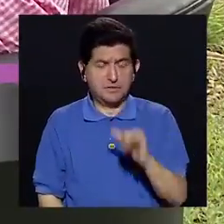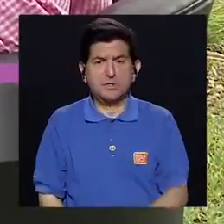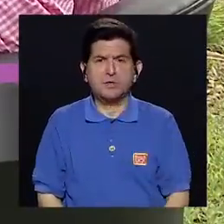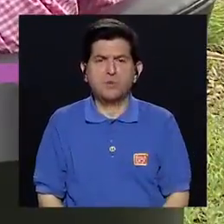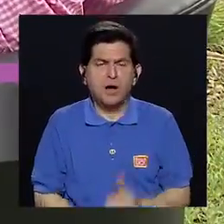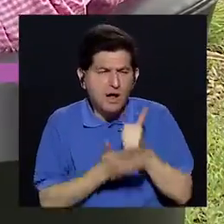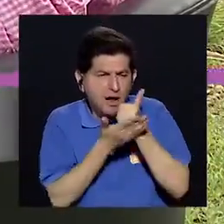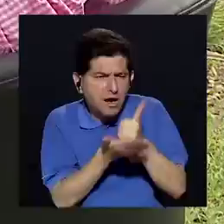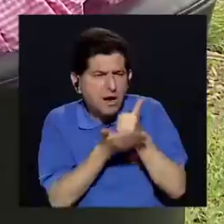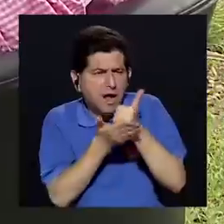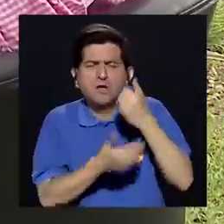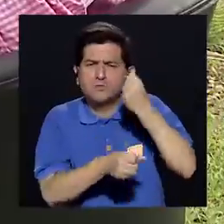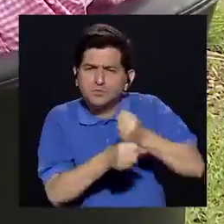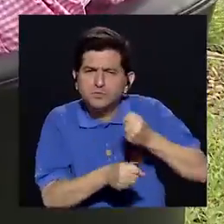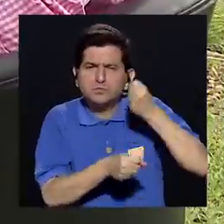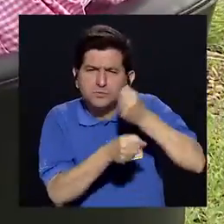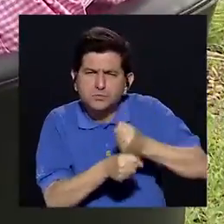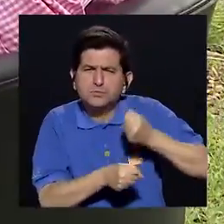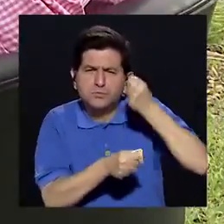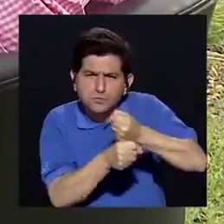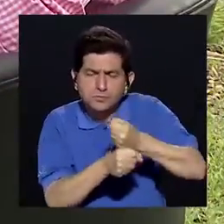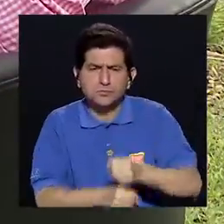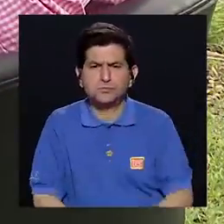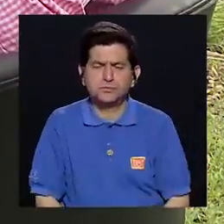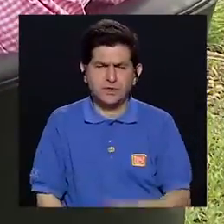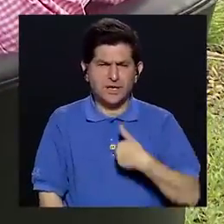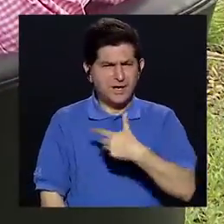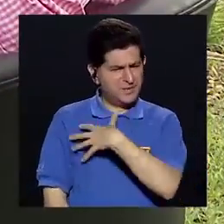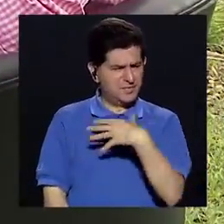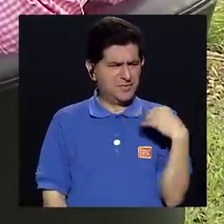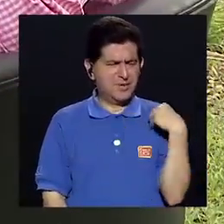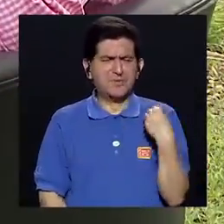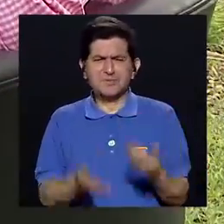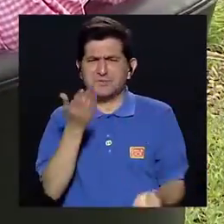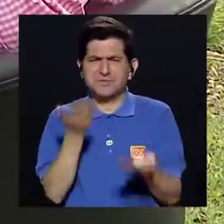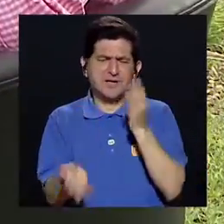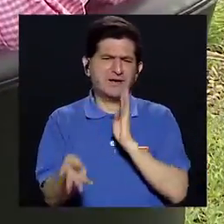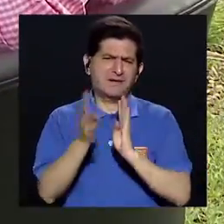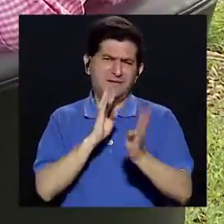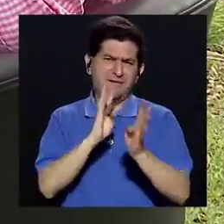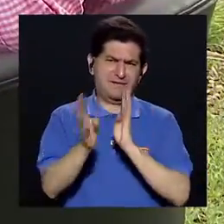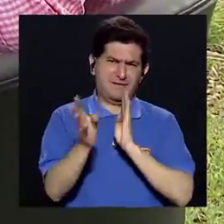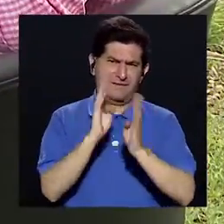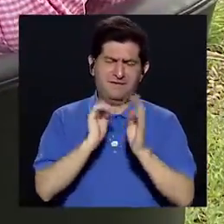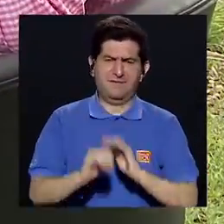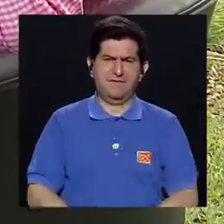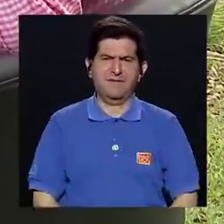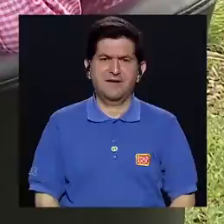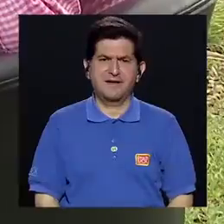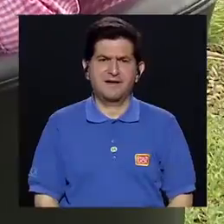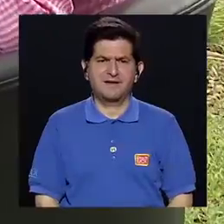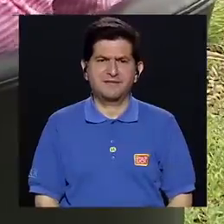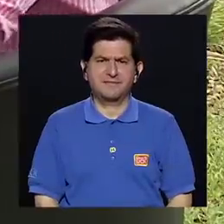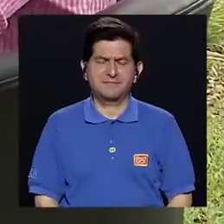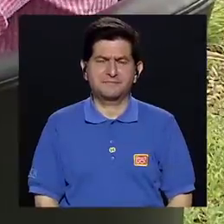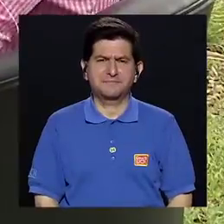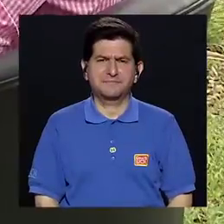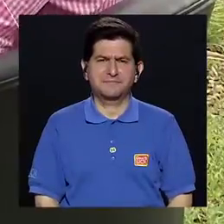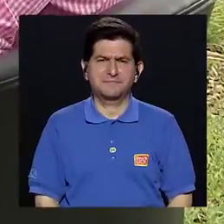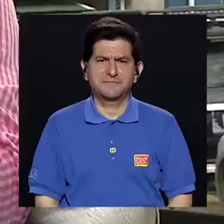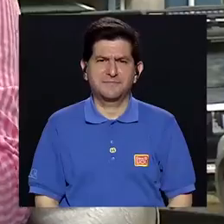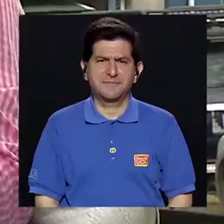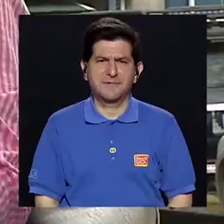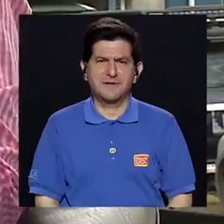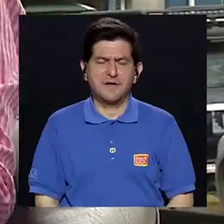la cuota De trabajo Y si me gustaría Que pudiéramos conversar En sí